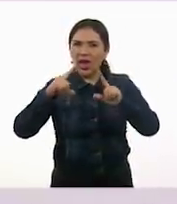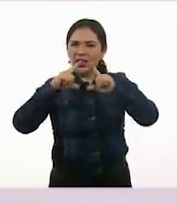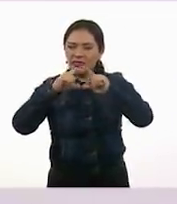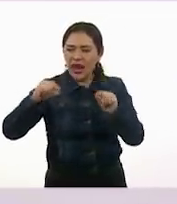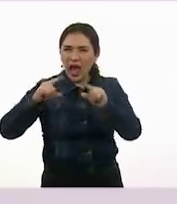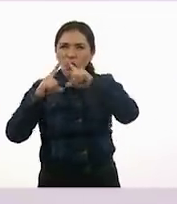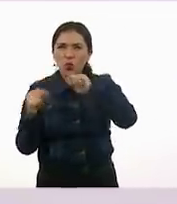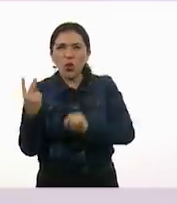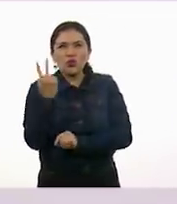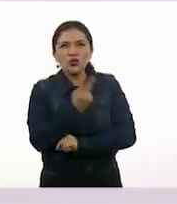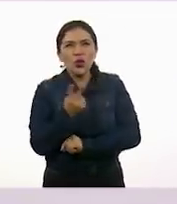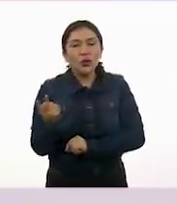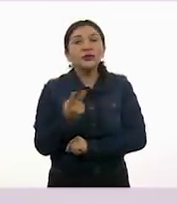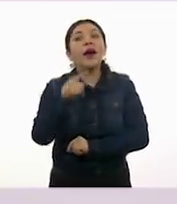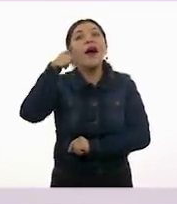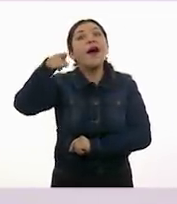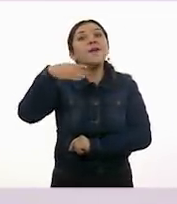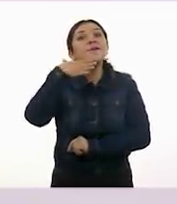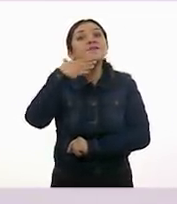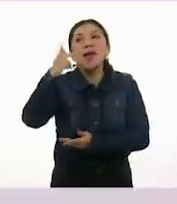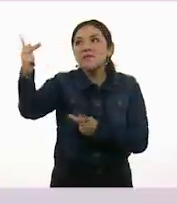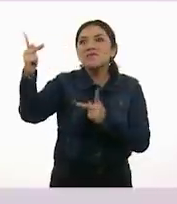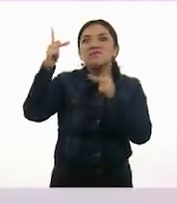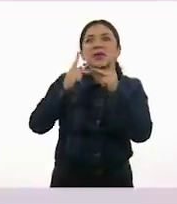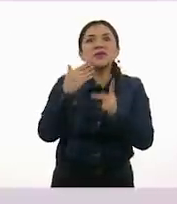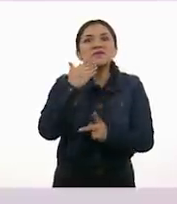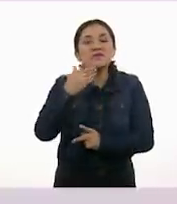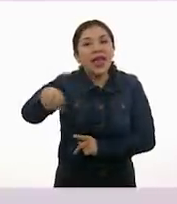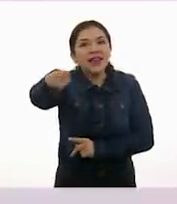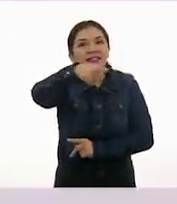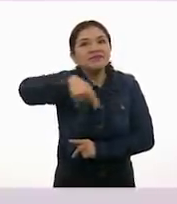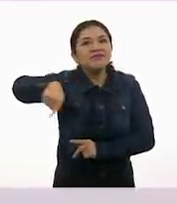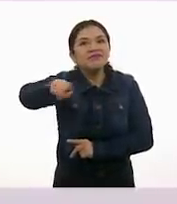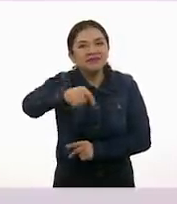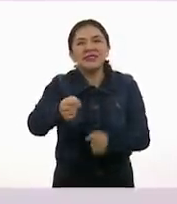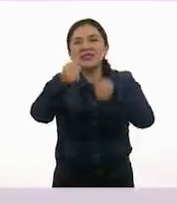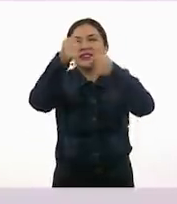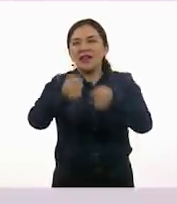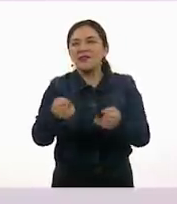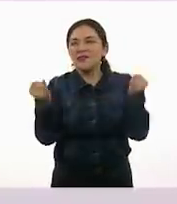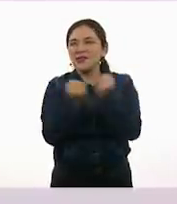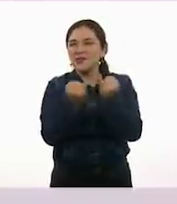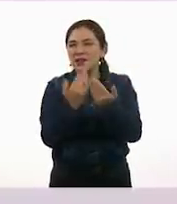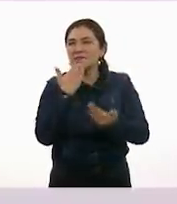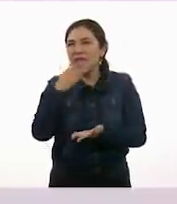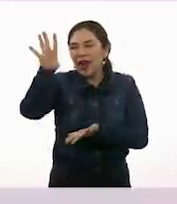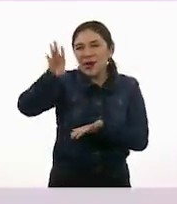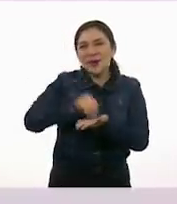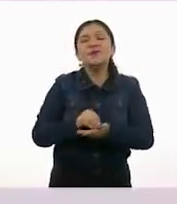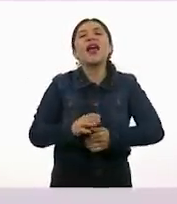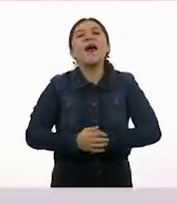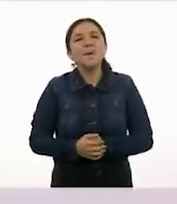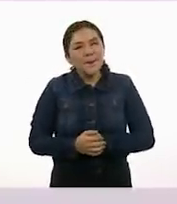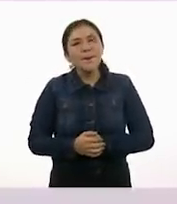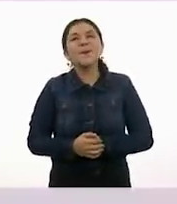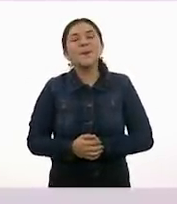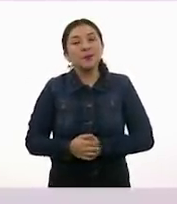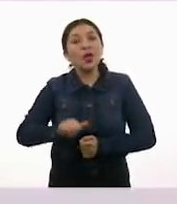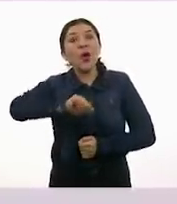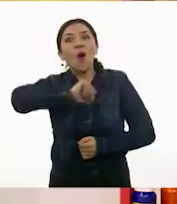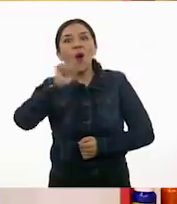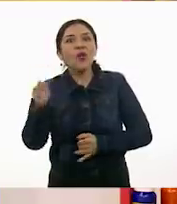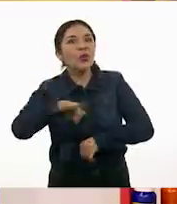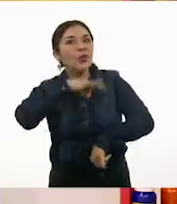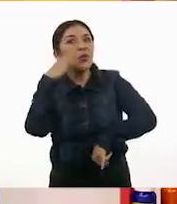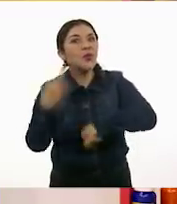pequeños. Muy bien, Alexia. Lo hiciste muy bien. Y nuestros niños y niñas allá en casa también lo hicieron bien. Y tenemos un